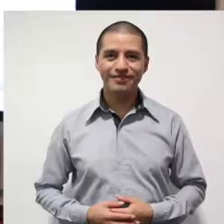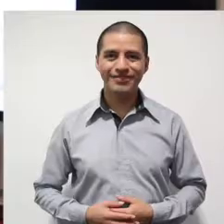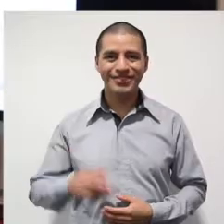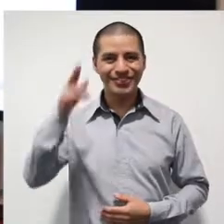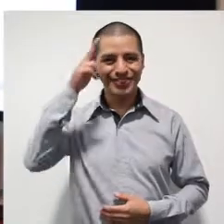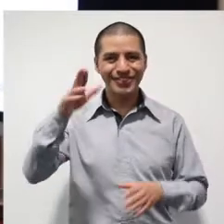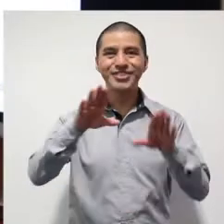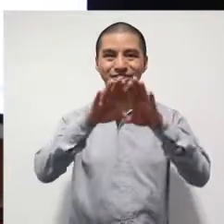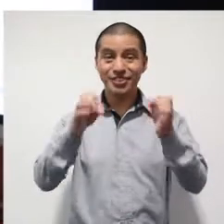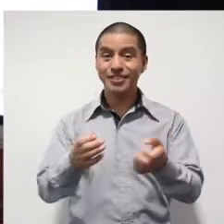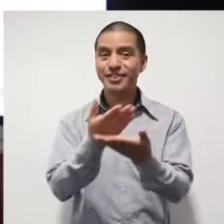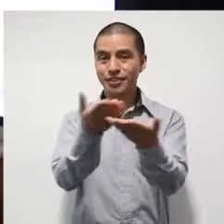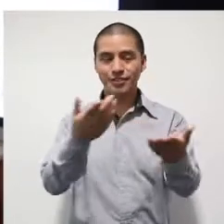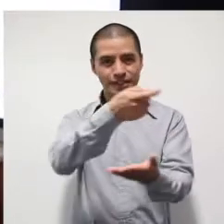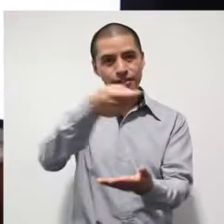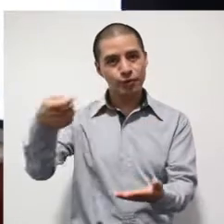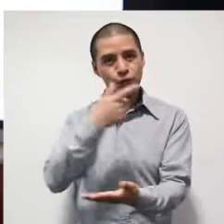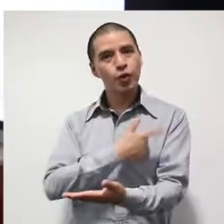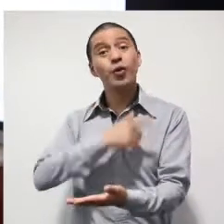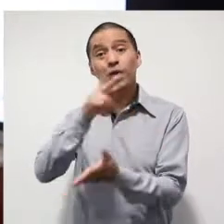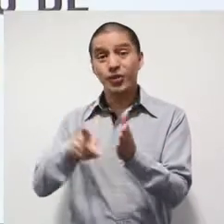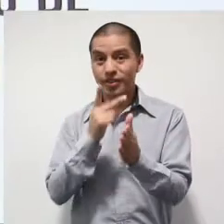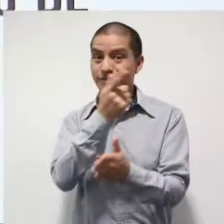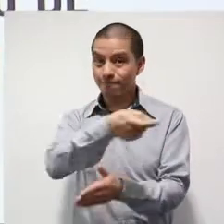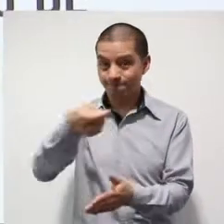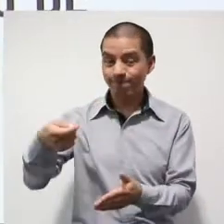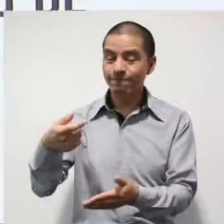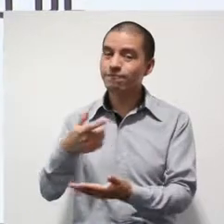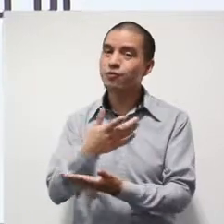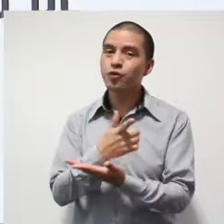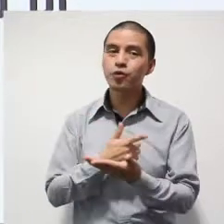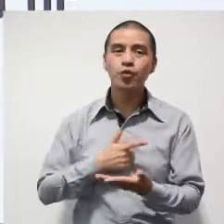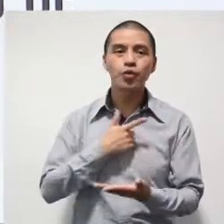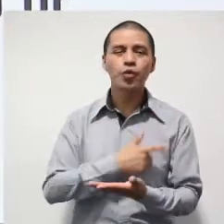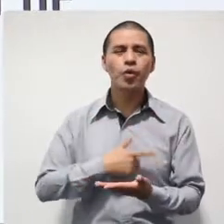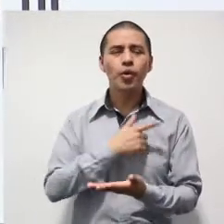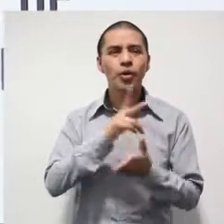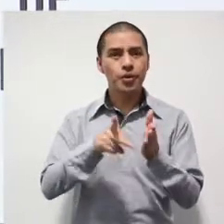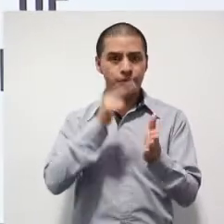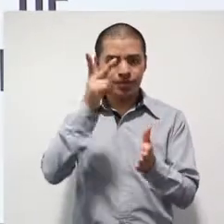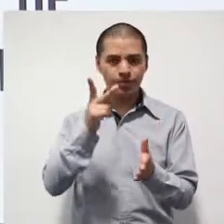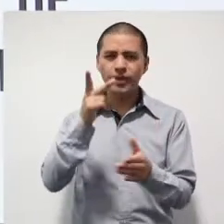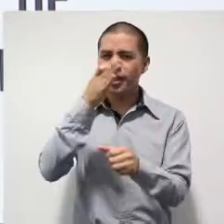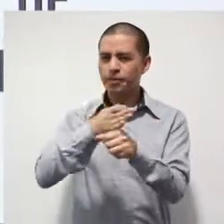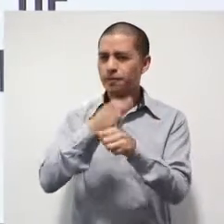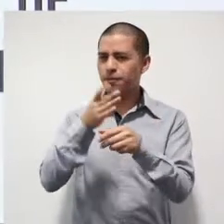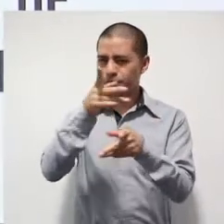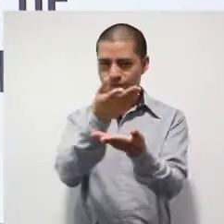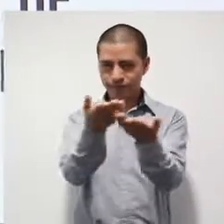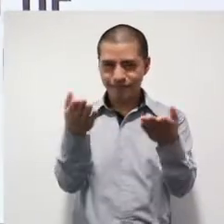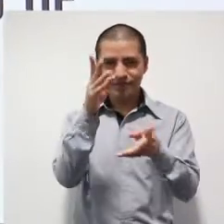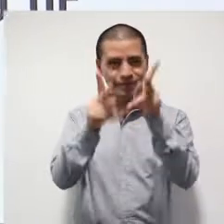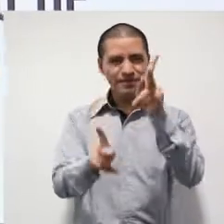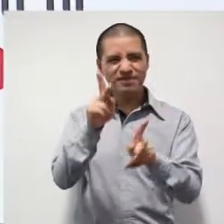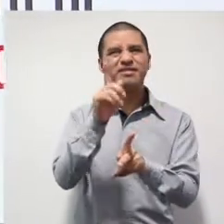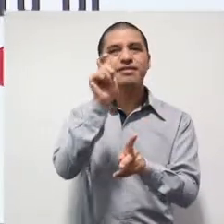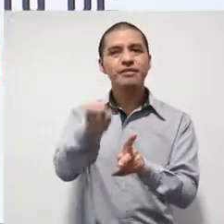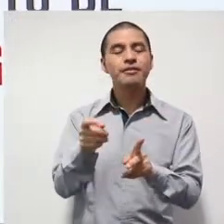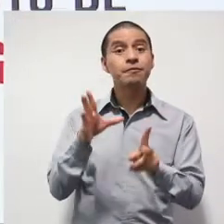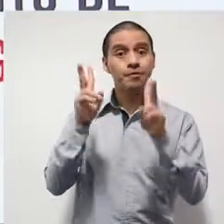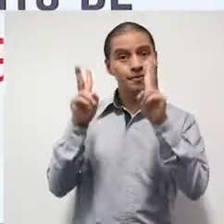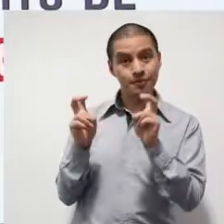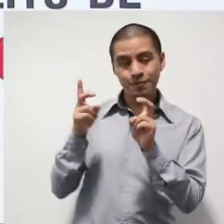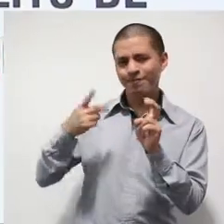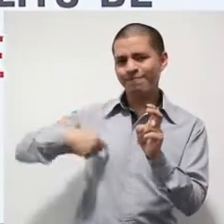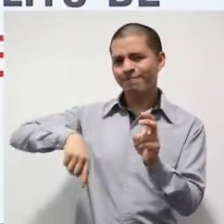¿Cómo les va? Me da mucho gusto saludarlos una vez más. Y otra vez para platicar con ustedes acerca de esto